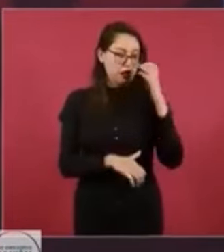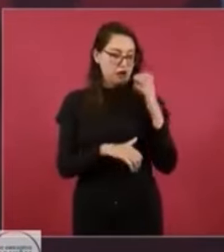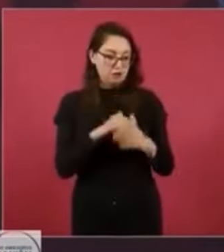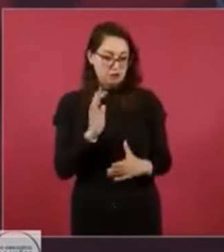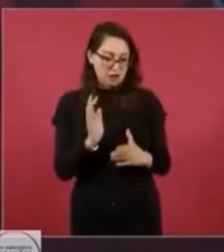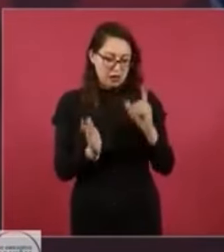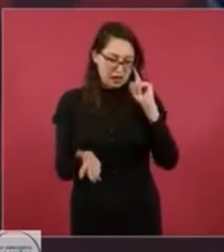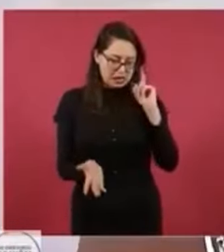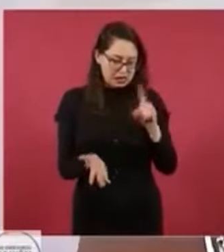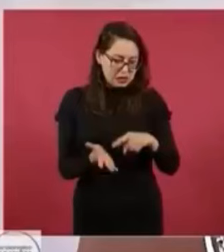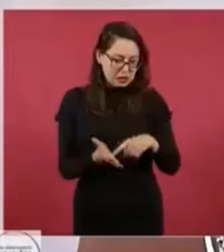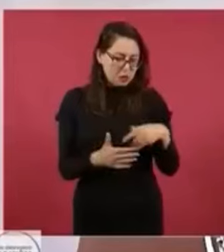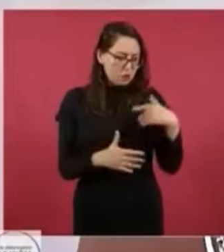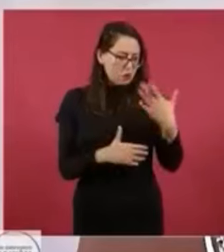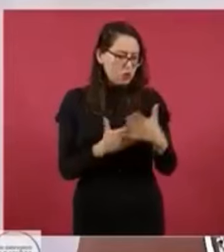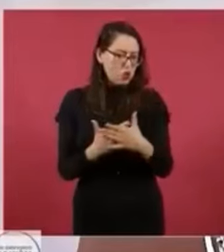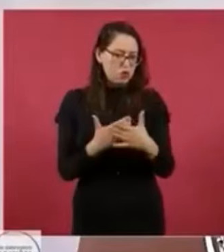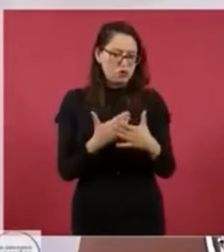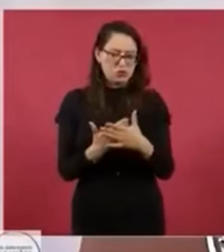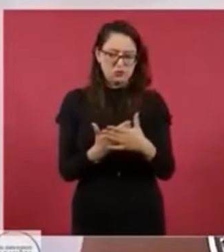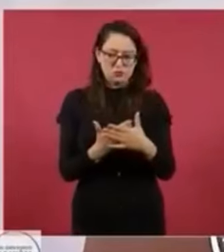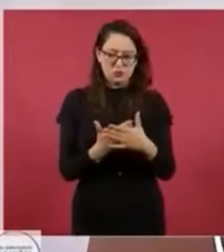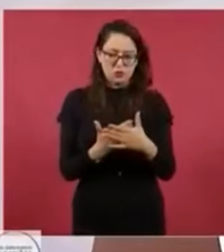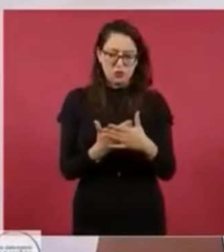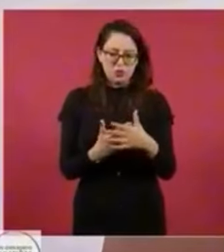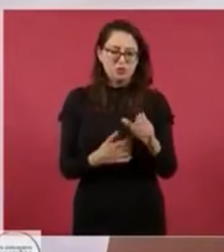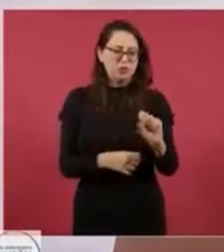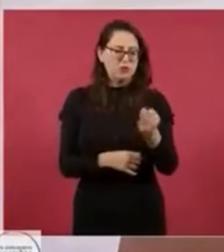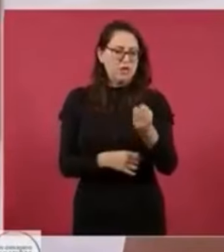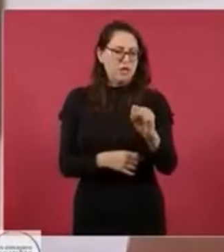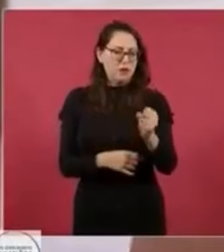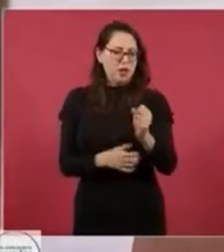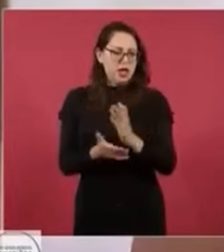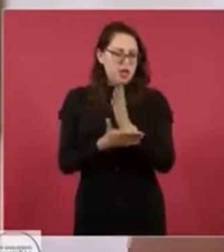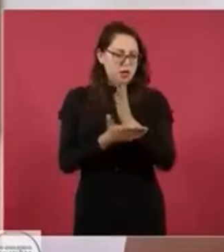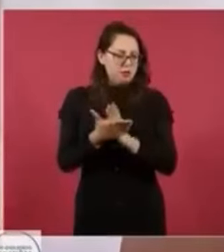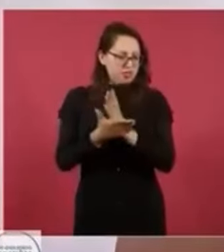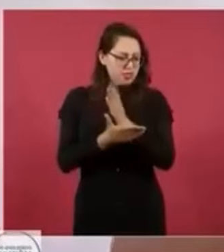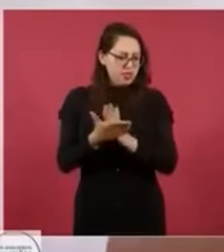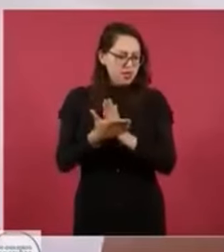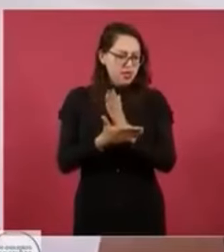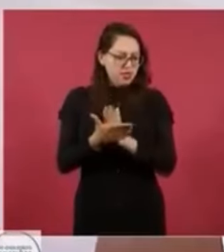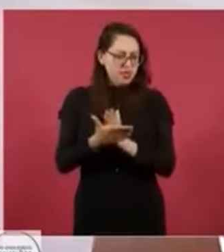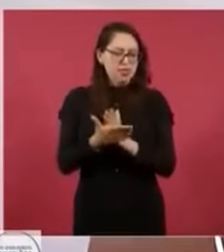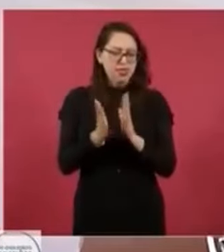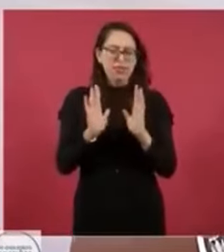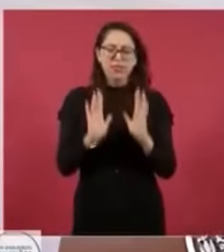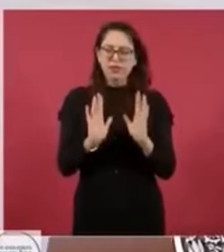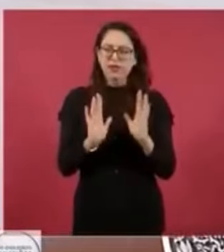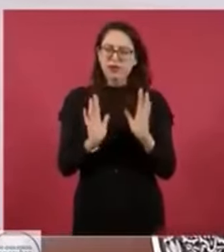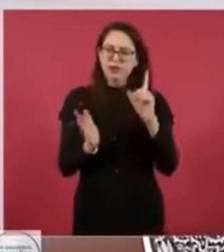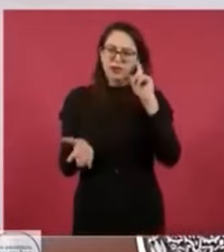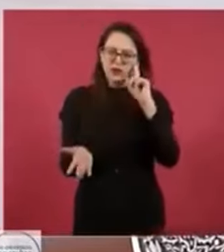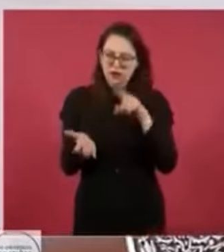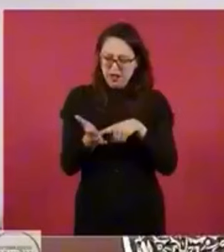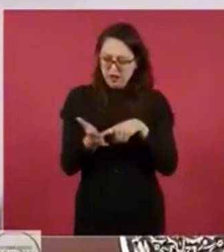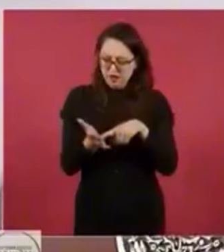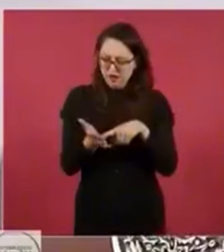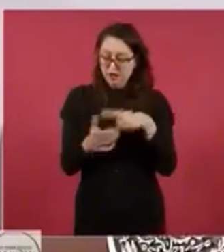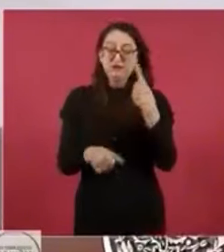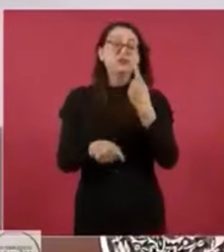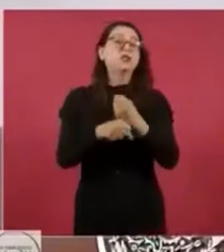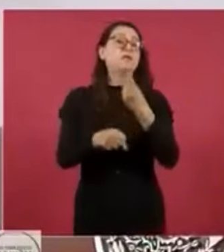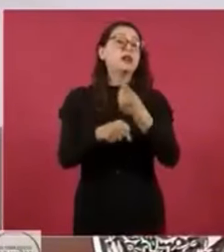a mediados del mes próximo, si no es que la primera